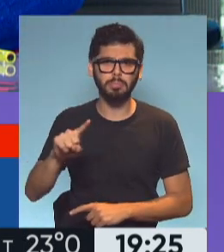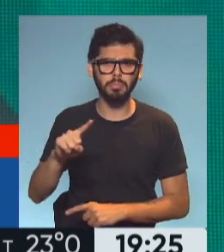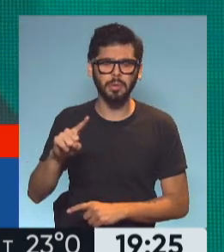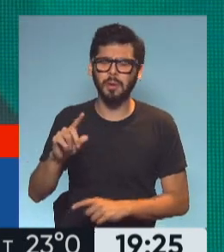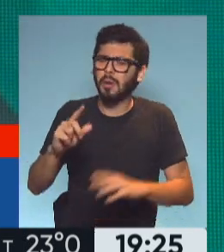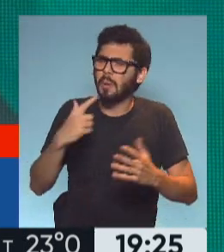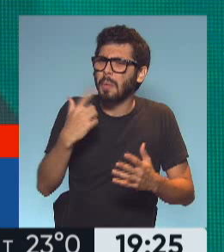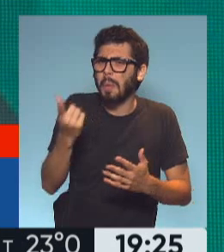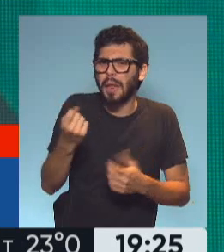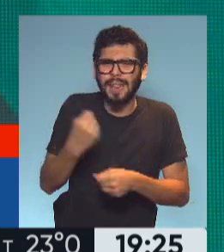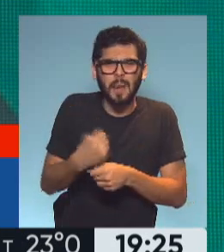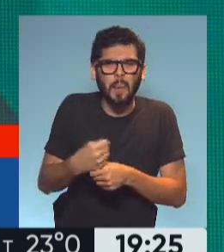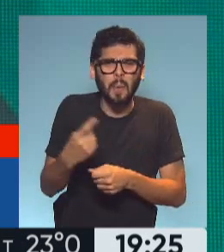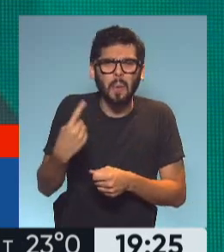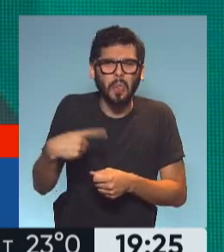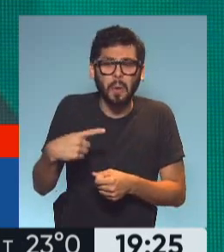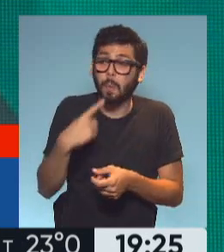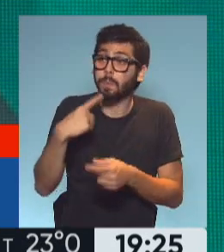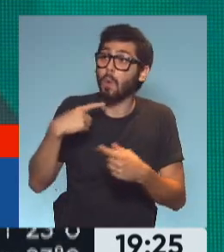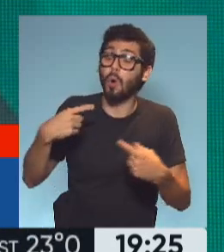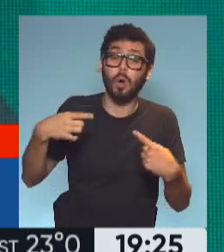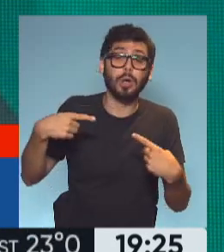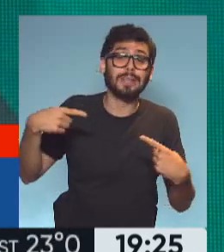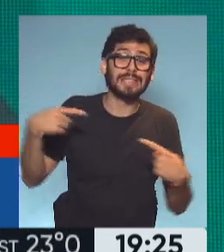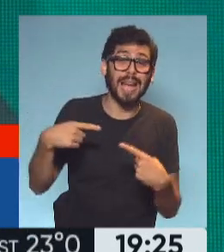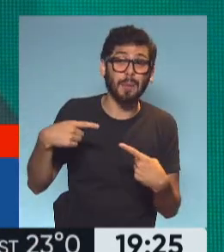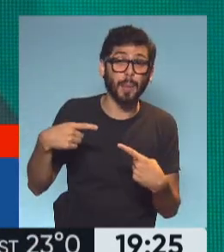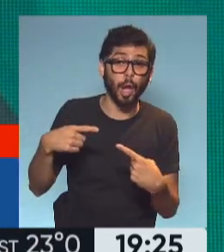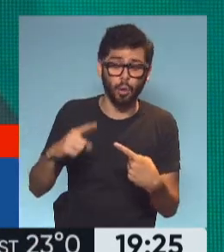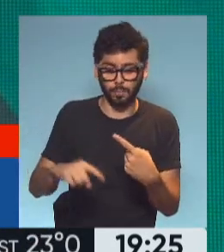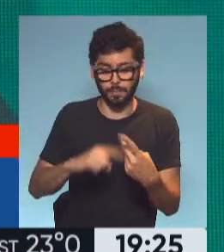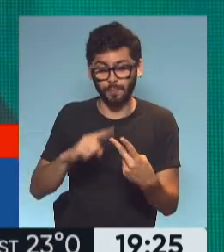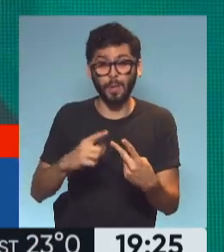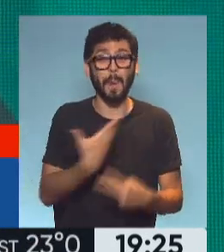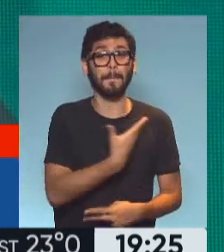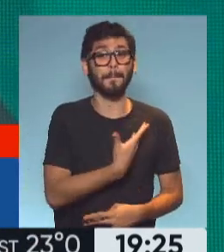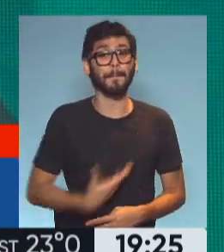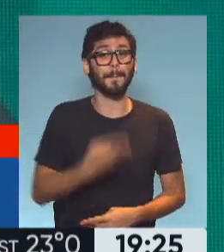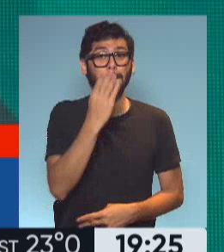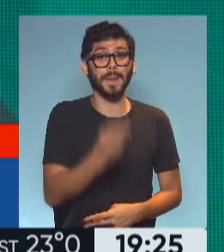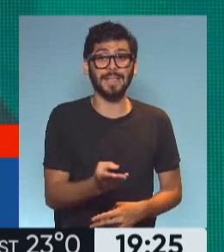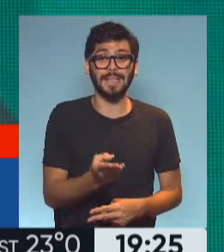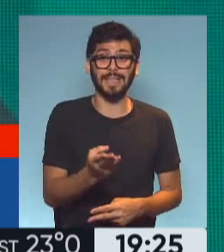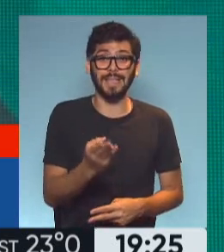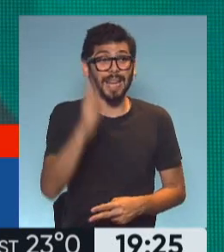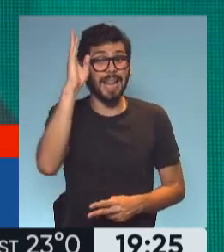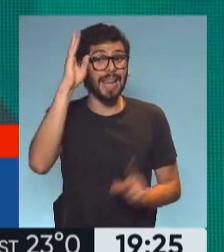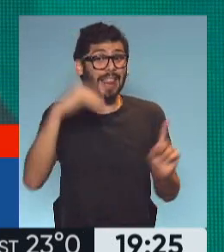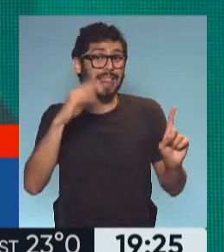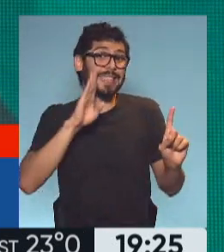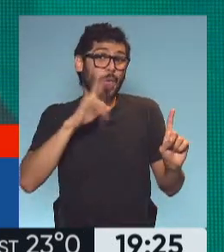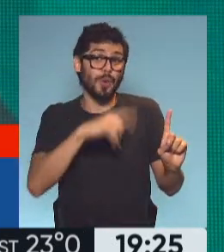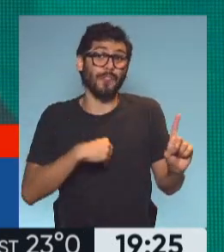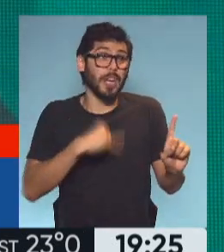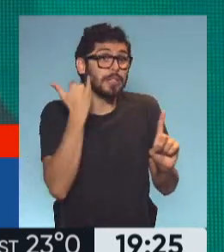determinadas potencias. Si era fanático de un presidente que ya no está en Estados Unidos,